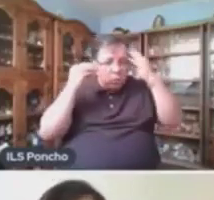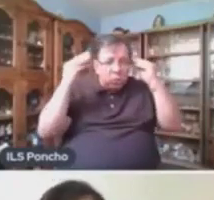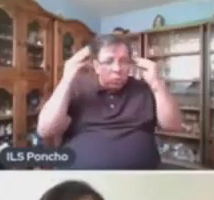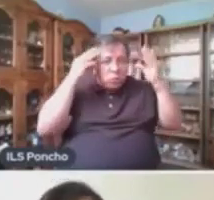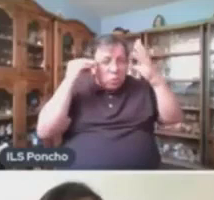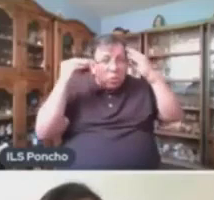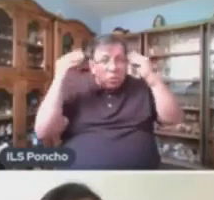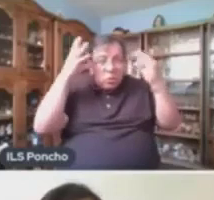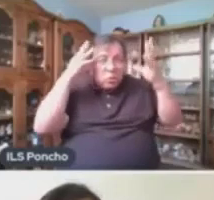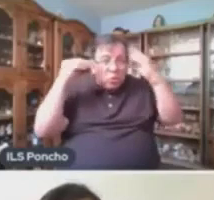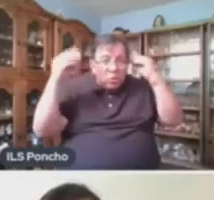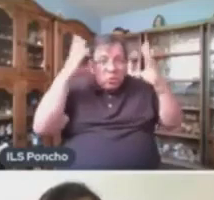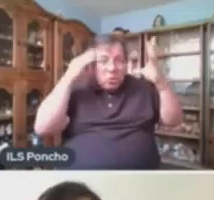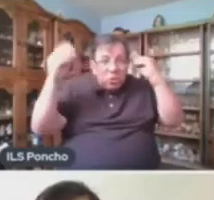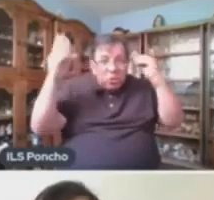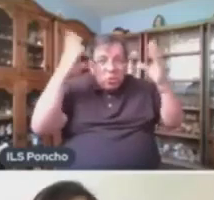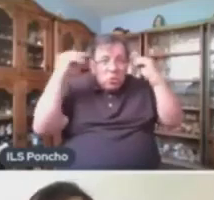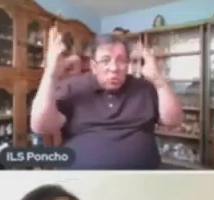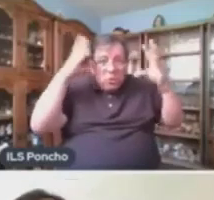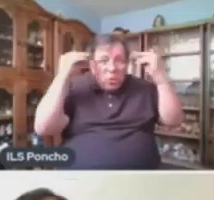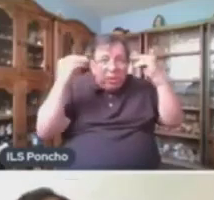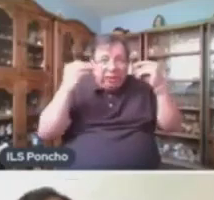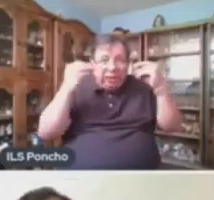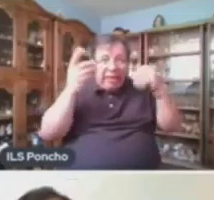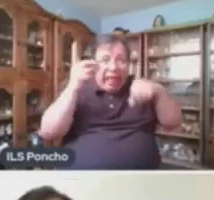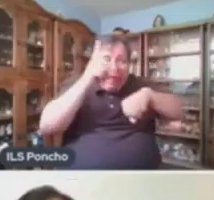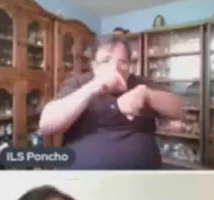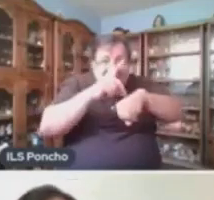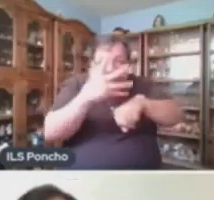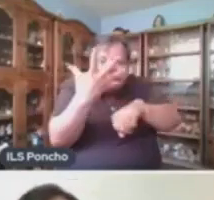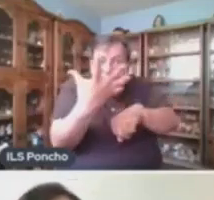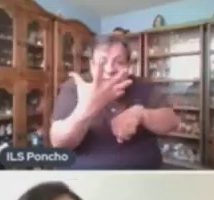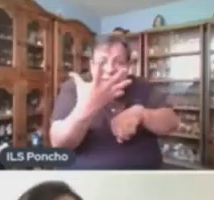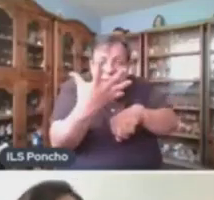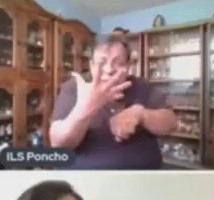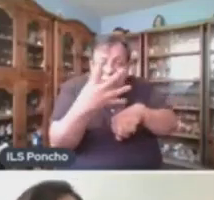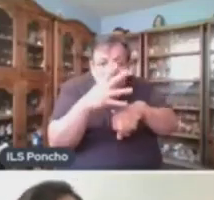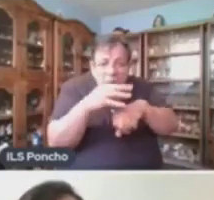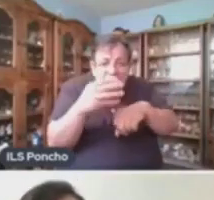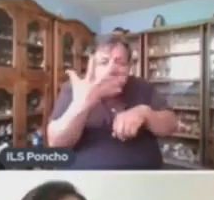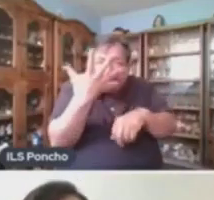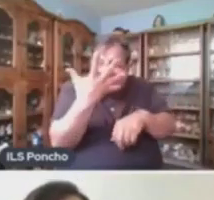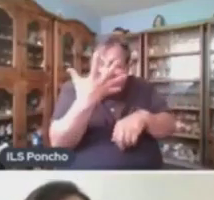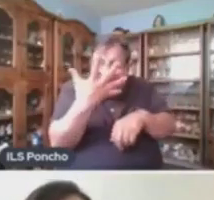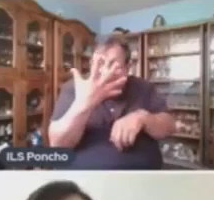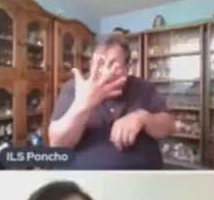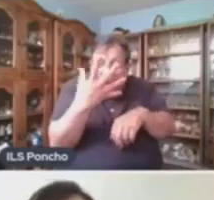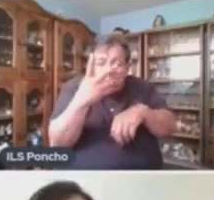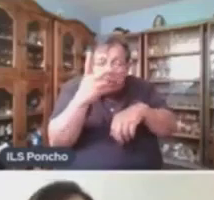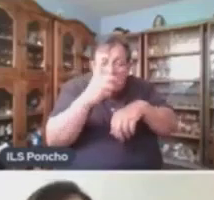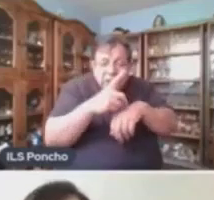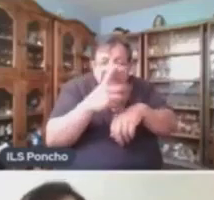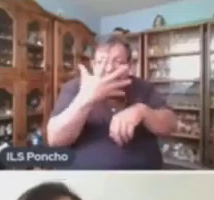En Cinco Días En Cinco Noches